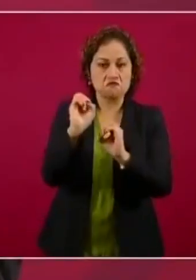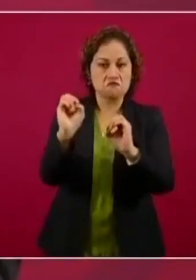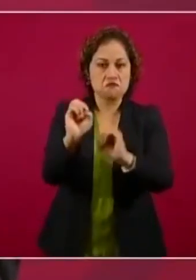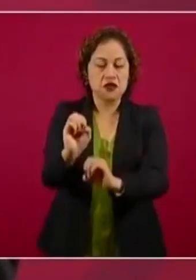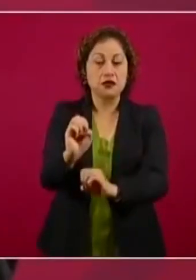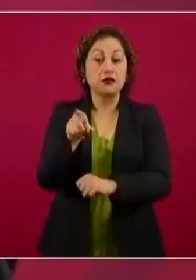Gracias. Gracias. Gracias. Gracias. Gracias.